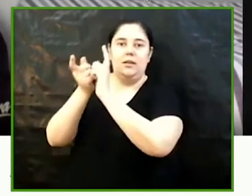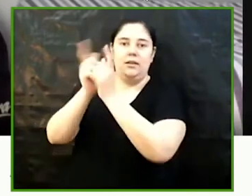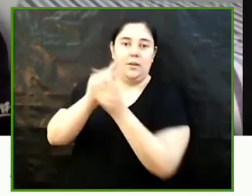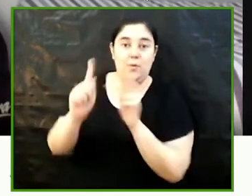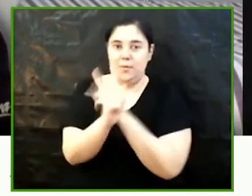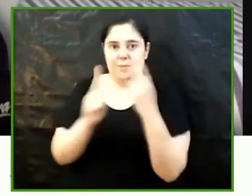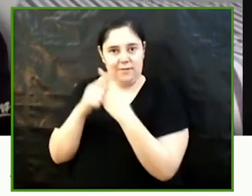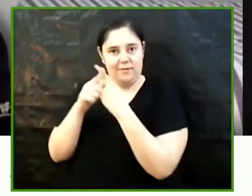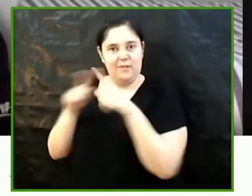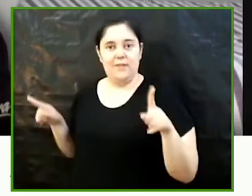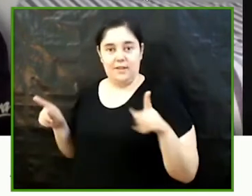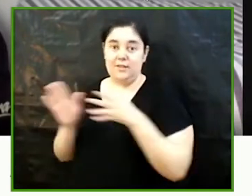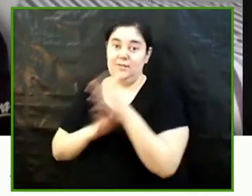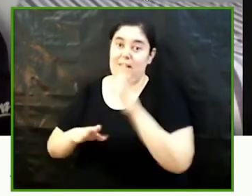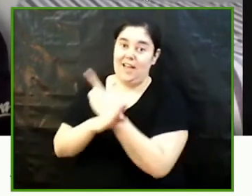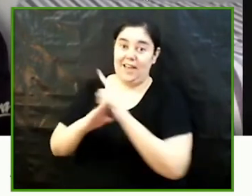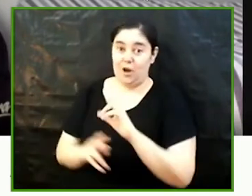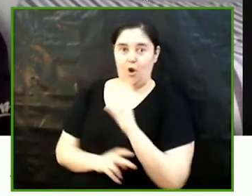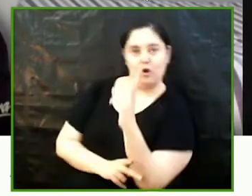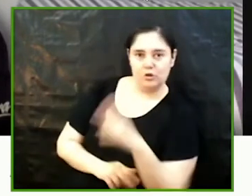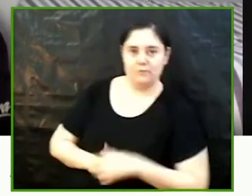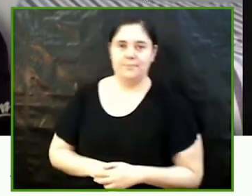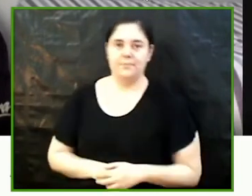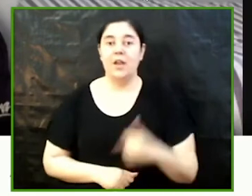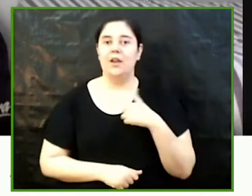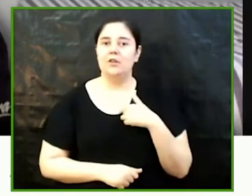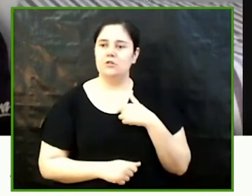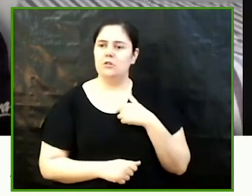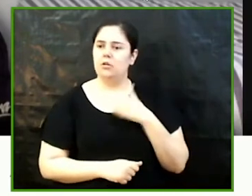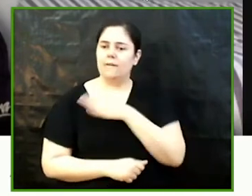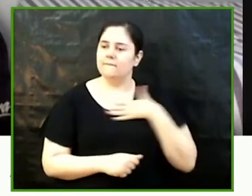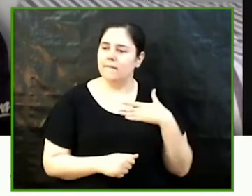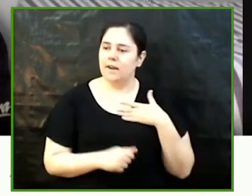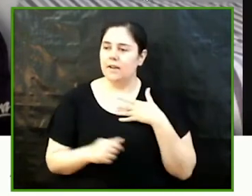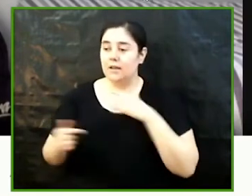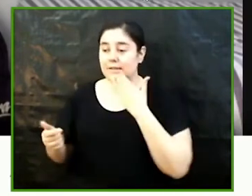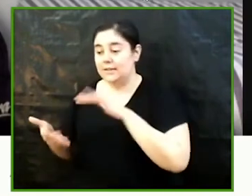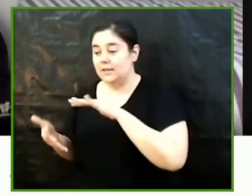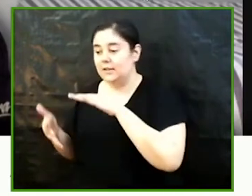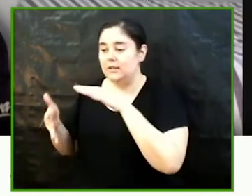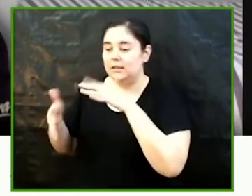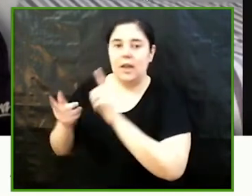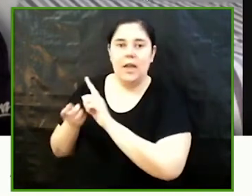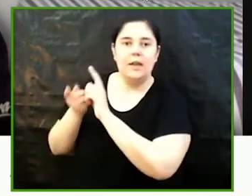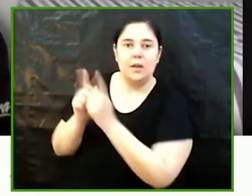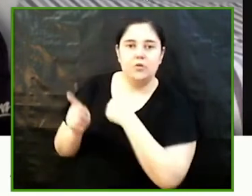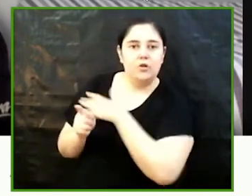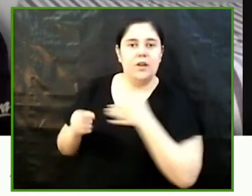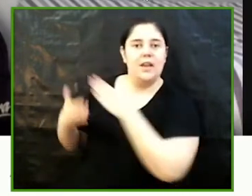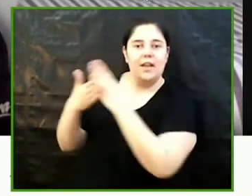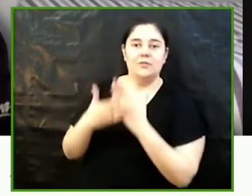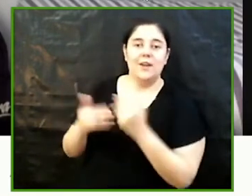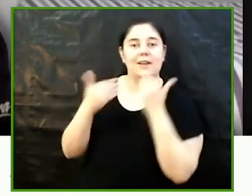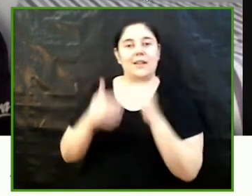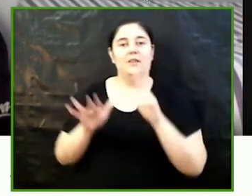desde otra perspectiva es decir desde otro género Yo me propuse analizar los cambios en estas experiencias mediante ocho entrevistas a personas